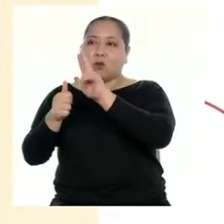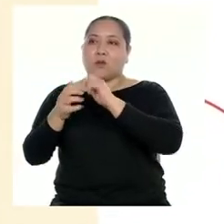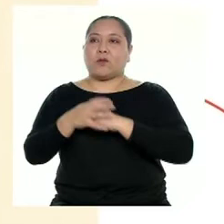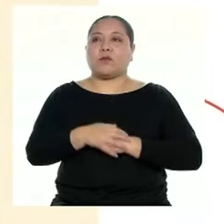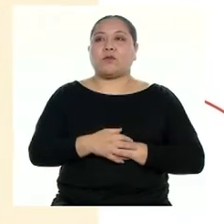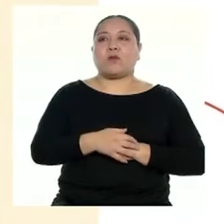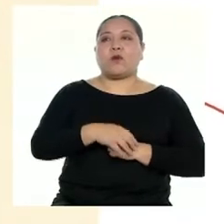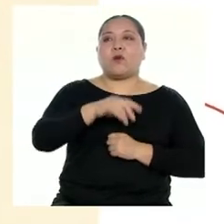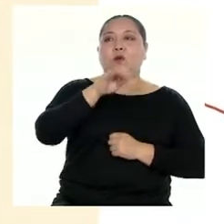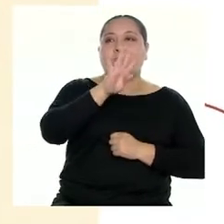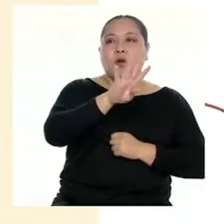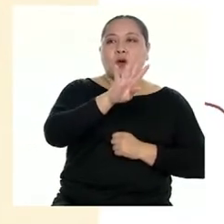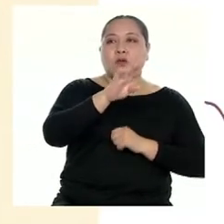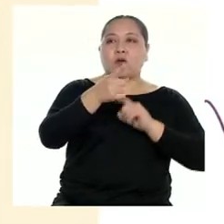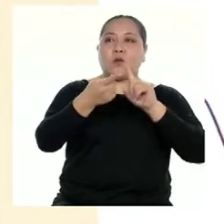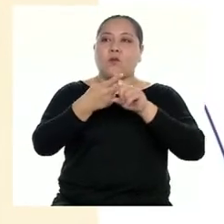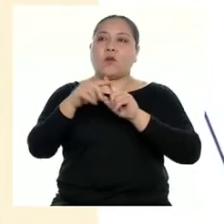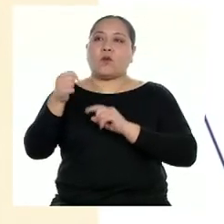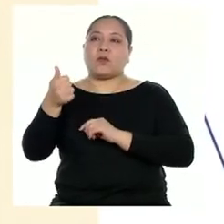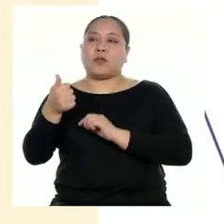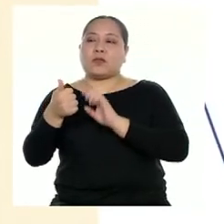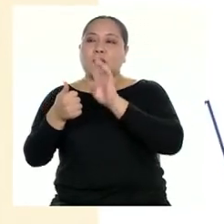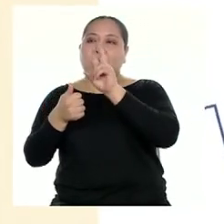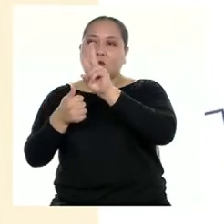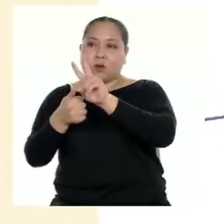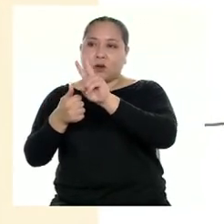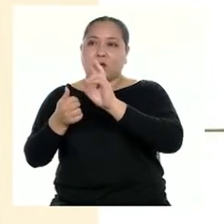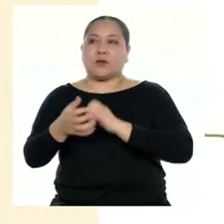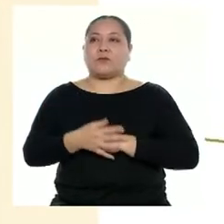finalmente, 4 por 10 al cuadrado.